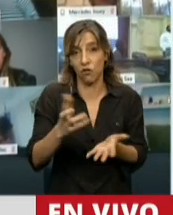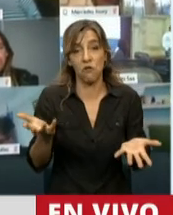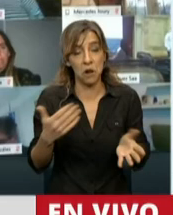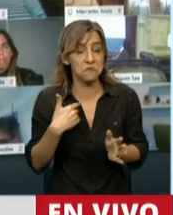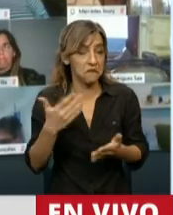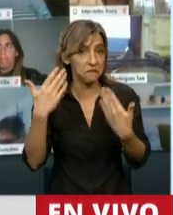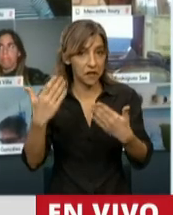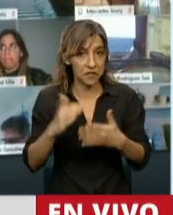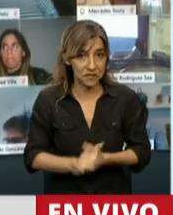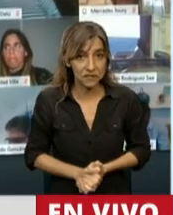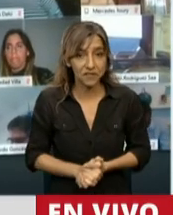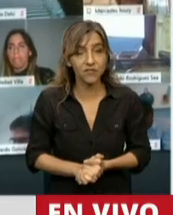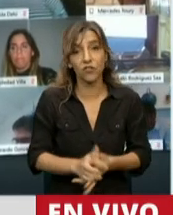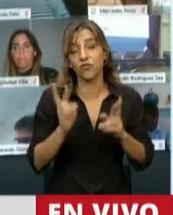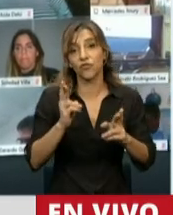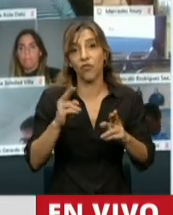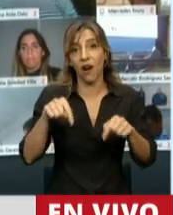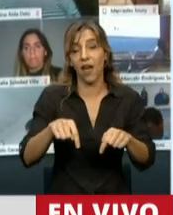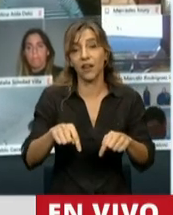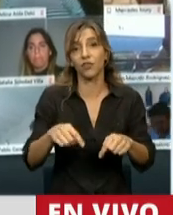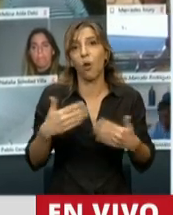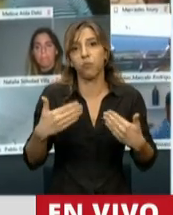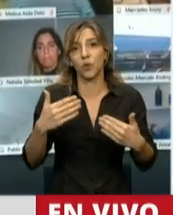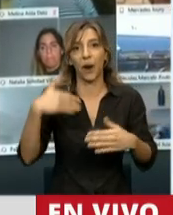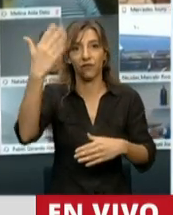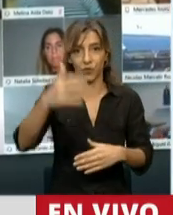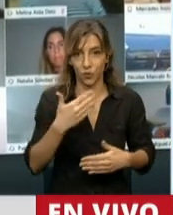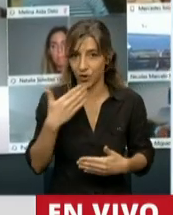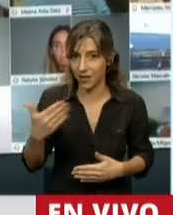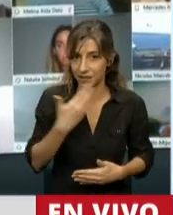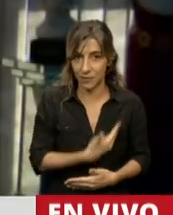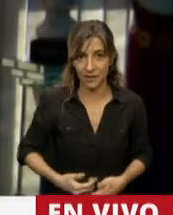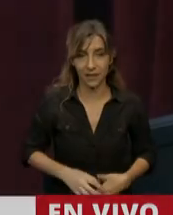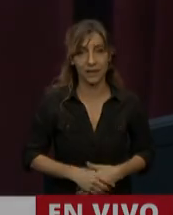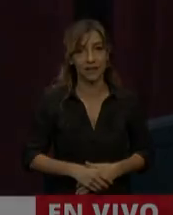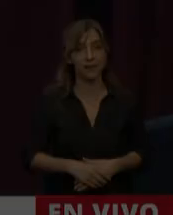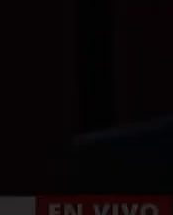que nos felicito y que esto nos sirva para arrancar. Gracias, señor presidente. Gracias, diputado. Gracias,